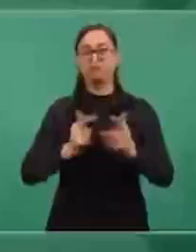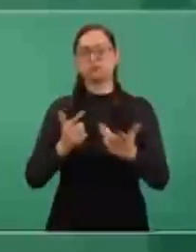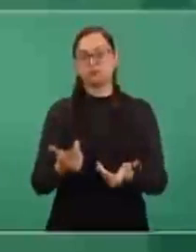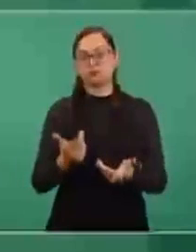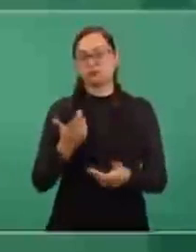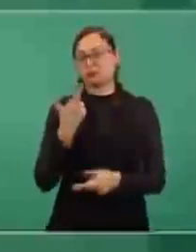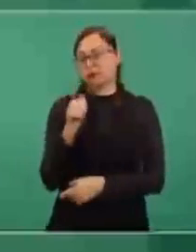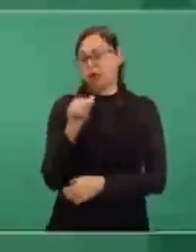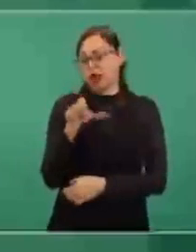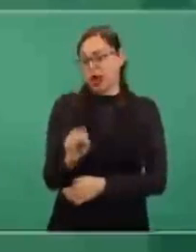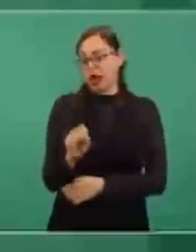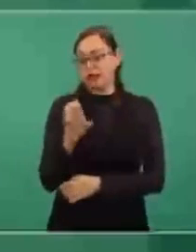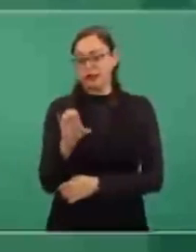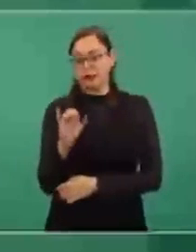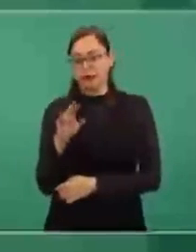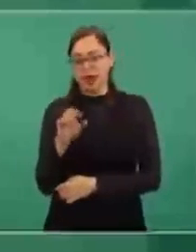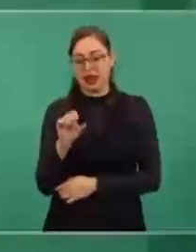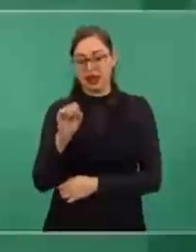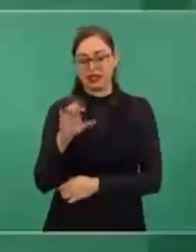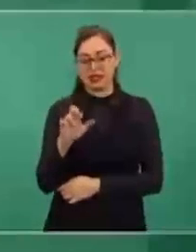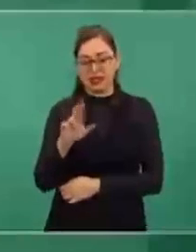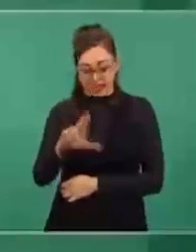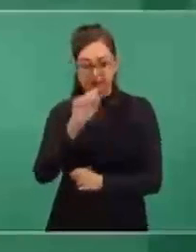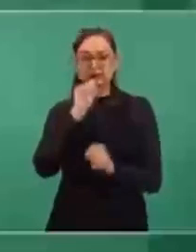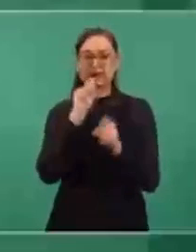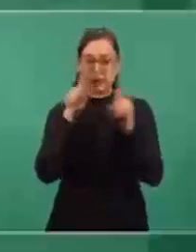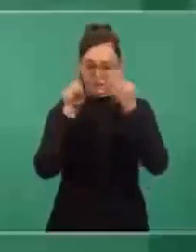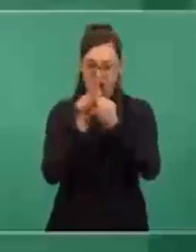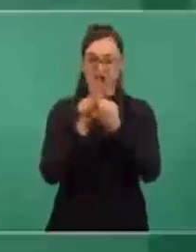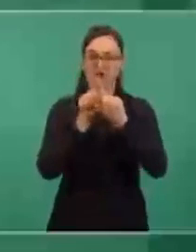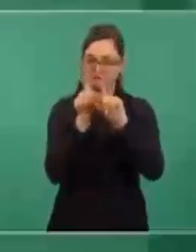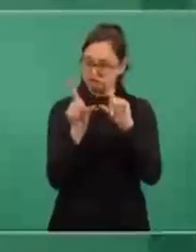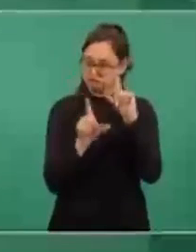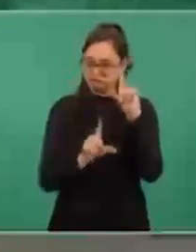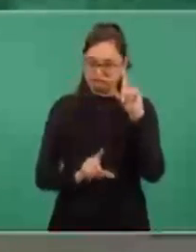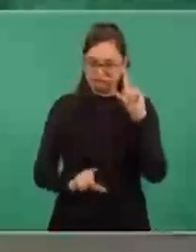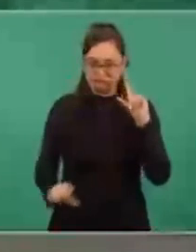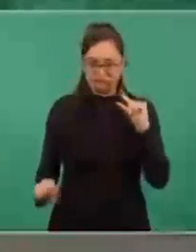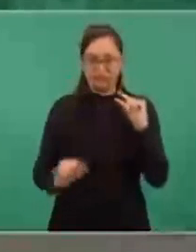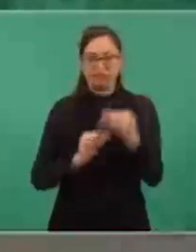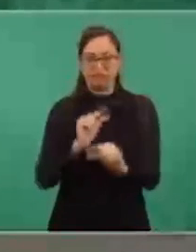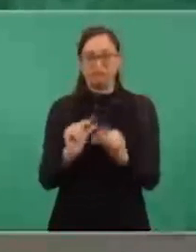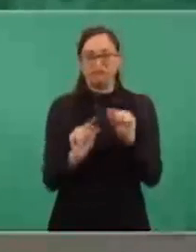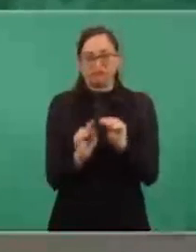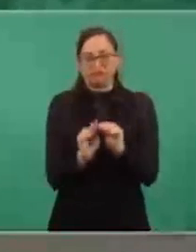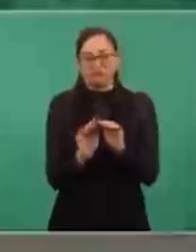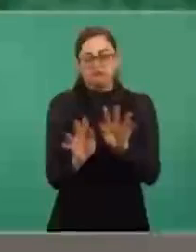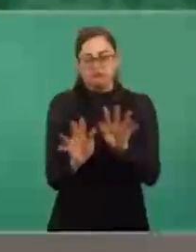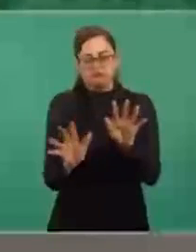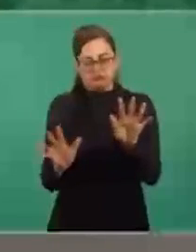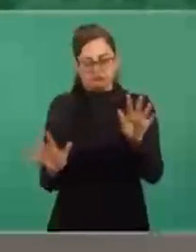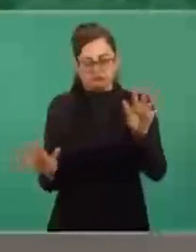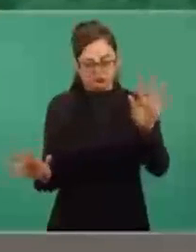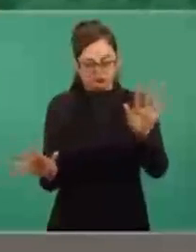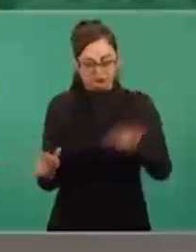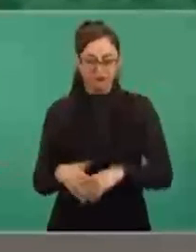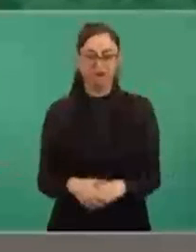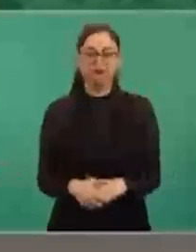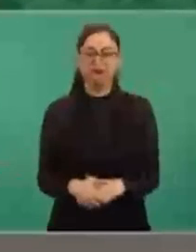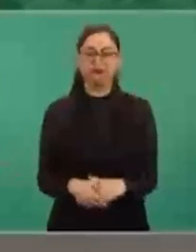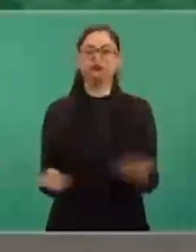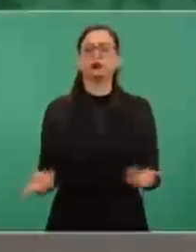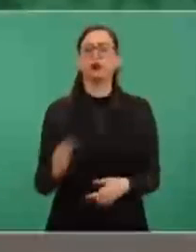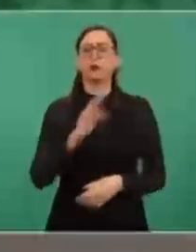Gas Bienestar. Si vemos la gráfica, pues hay una